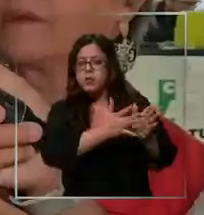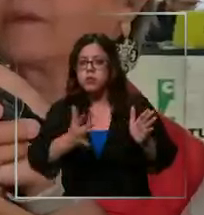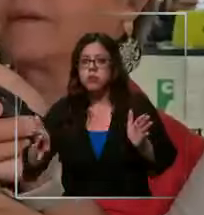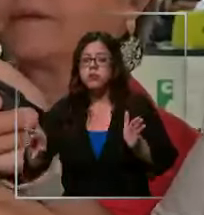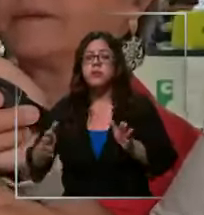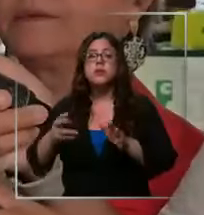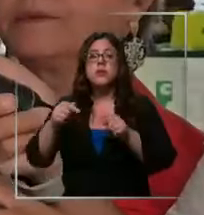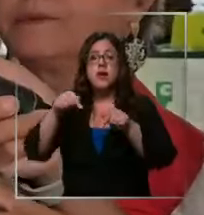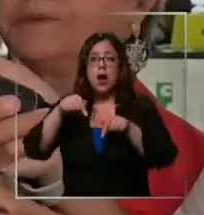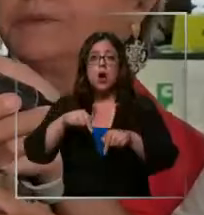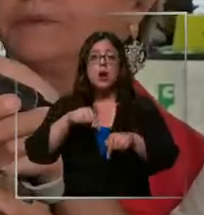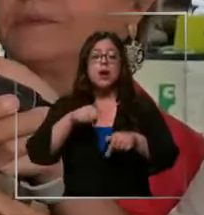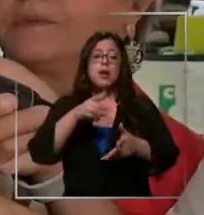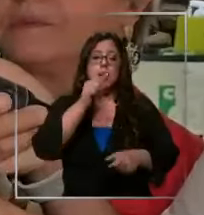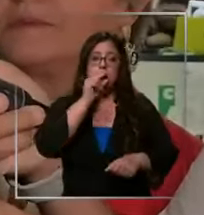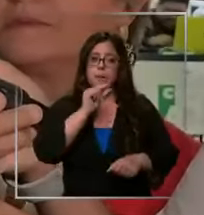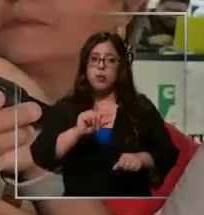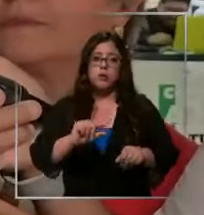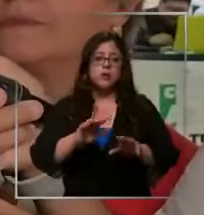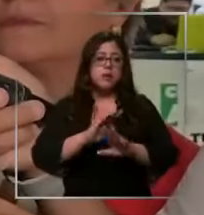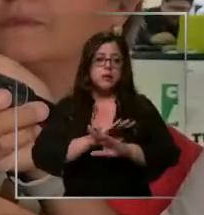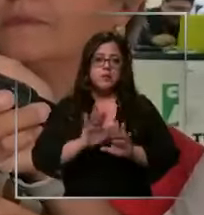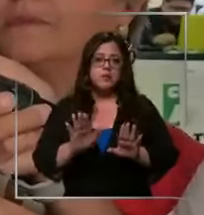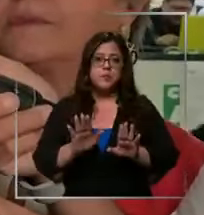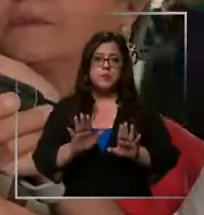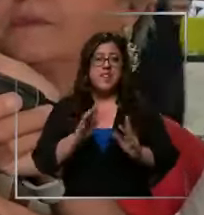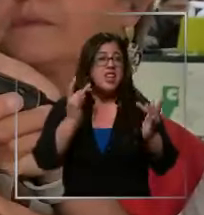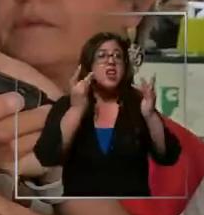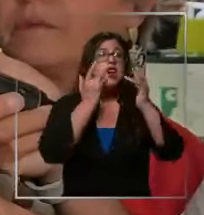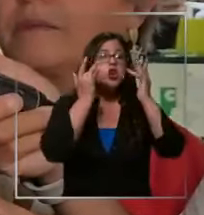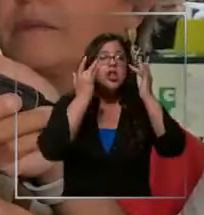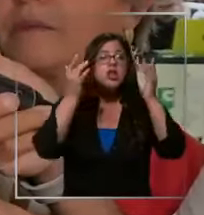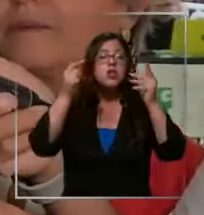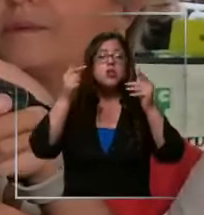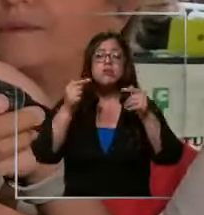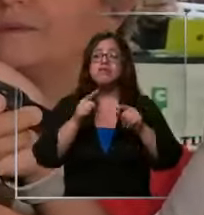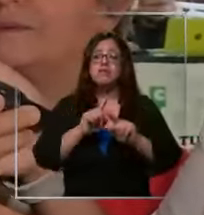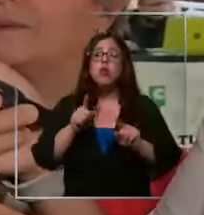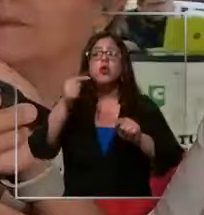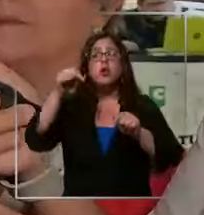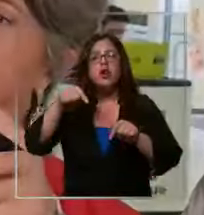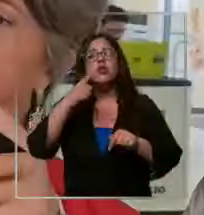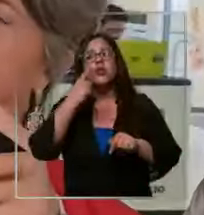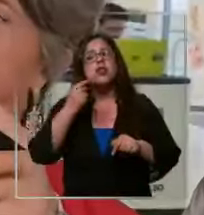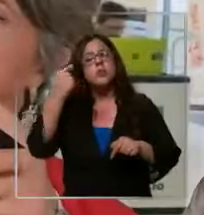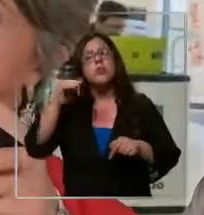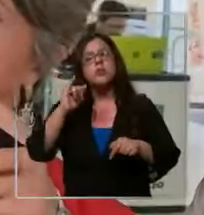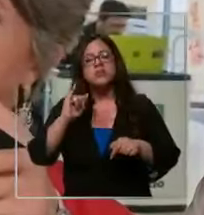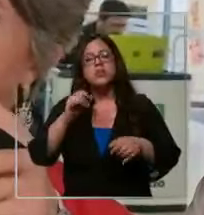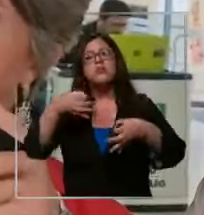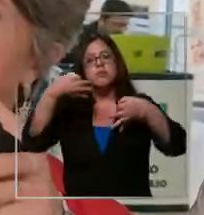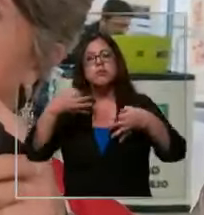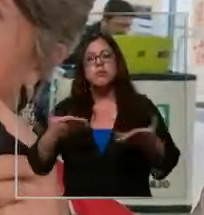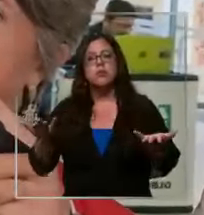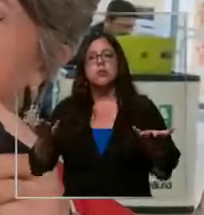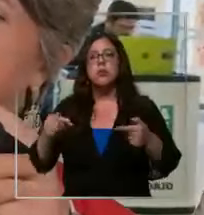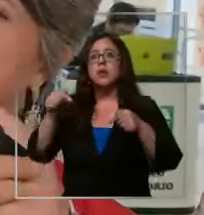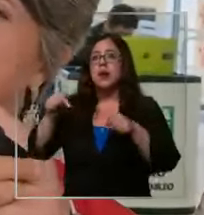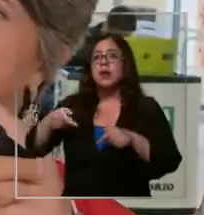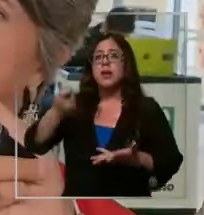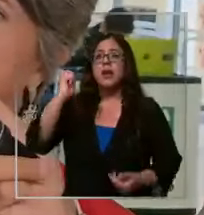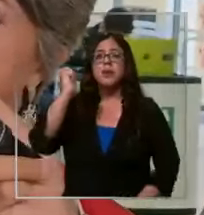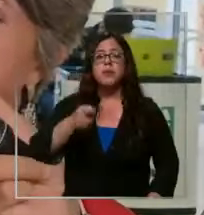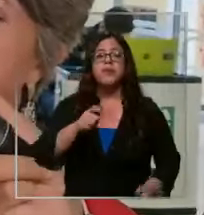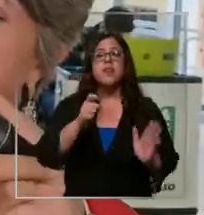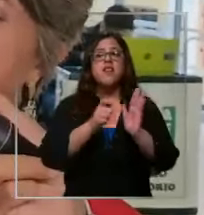en la recta final, así que estamos... no contentos porque esto es triste para Rancagua, pero sigue conforme. Esperamos que la formalización con fecha 9